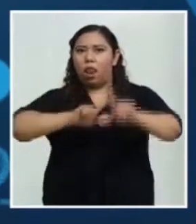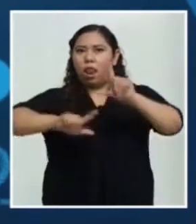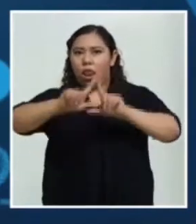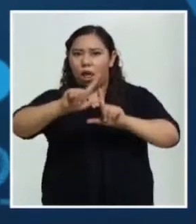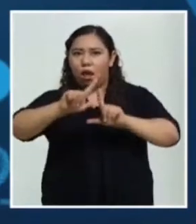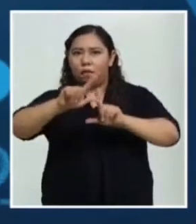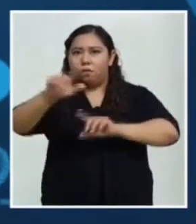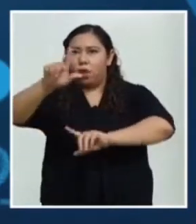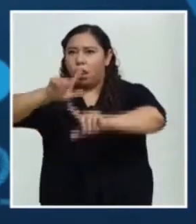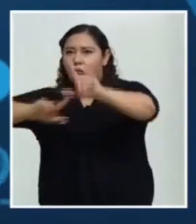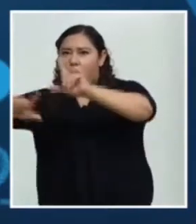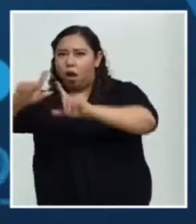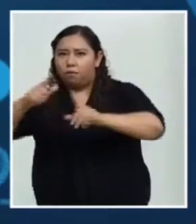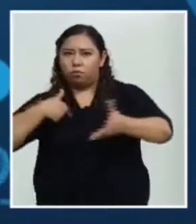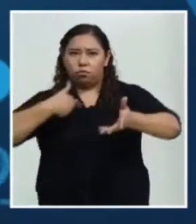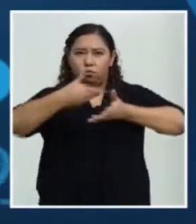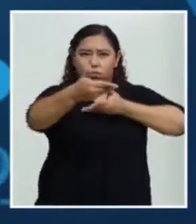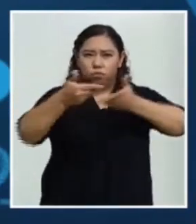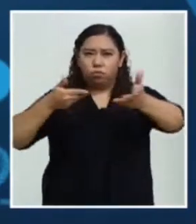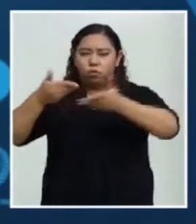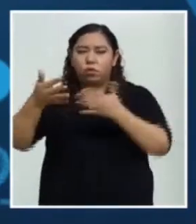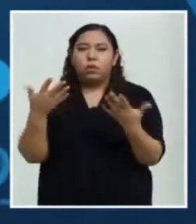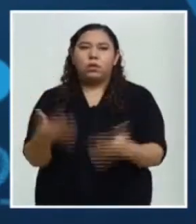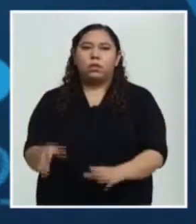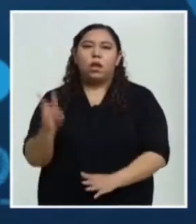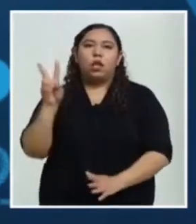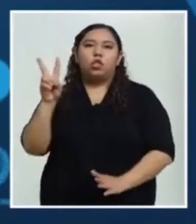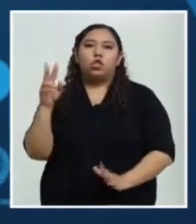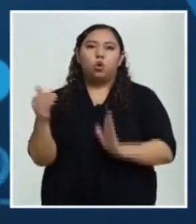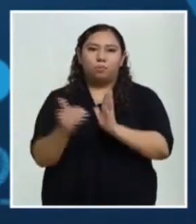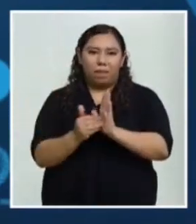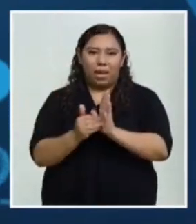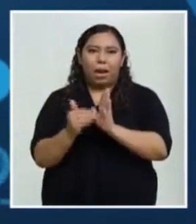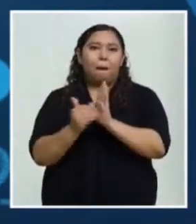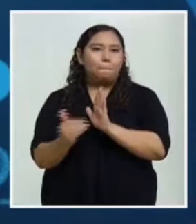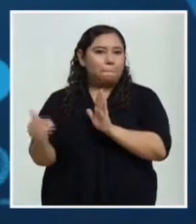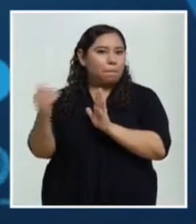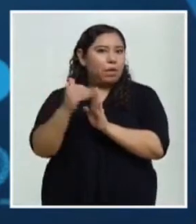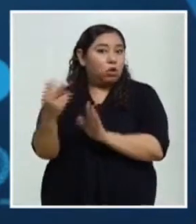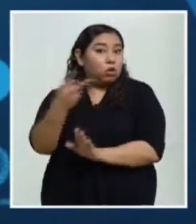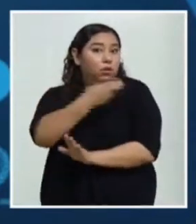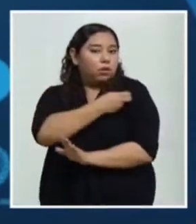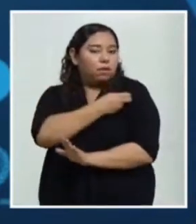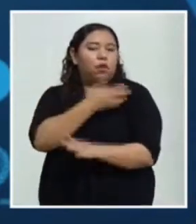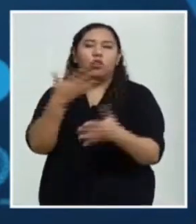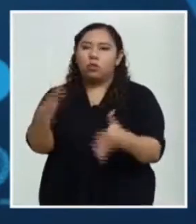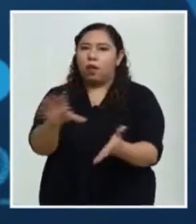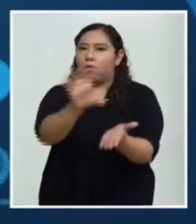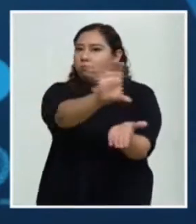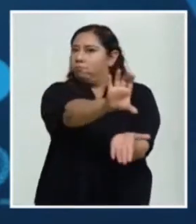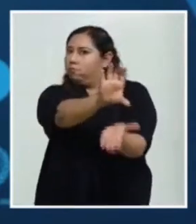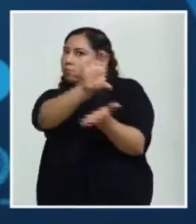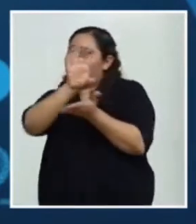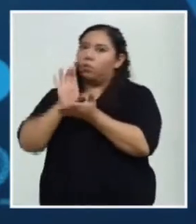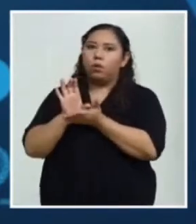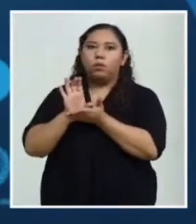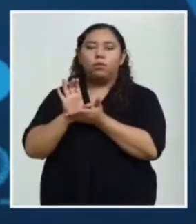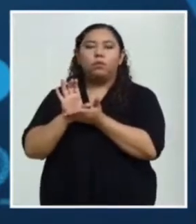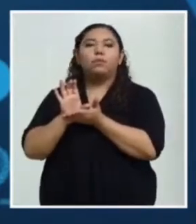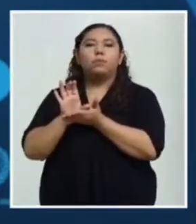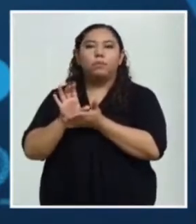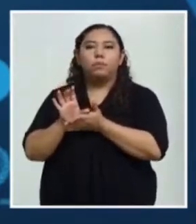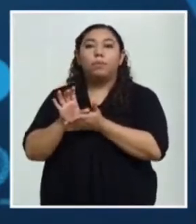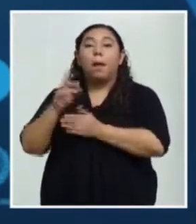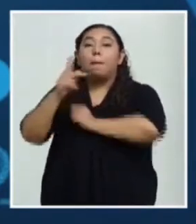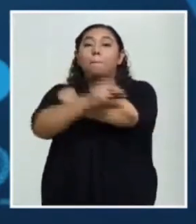concluyeron, tenemos más de 2.000 millones de vacunas ya aseguradas para el año 2021. Pero queremos